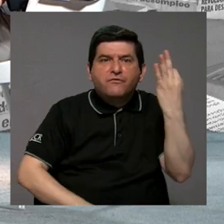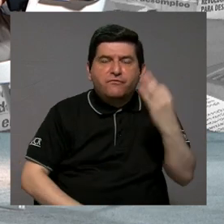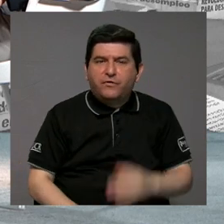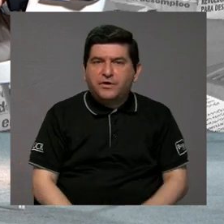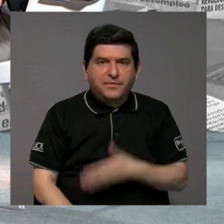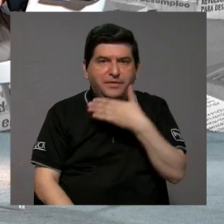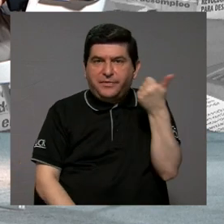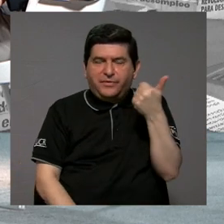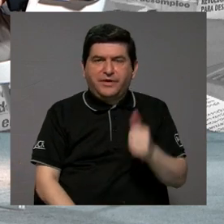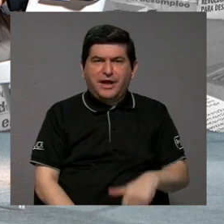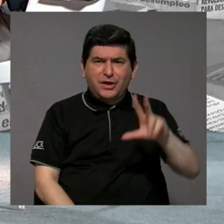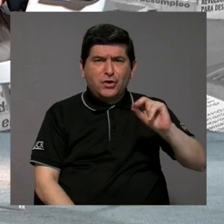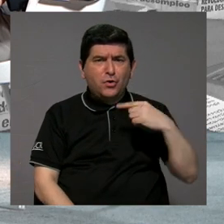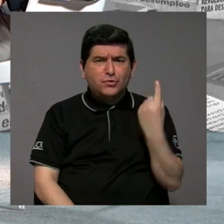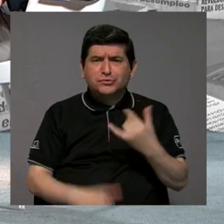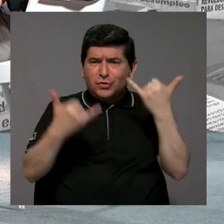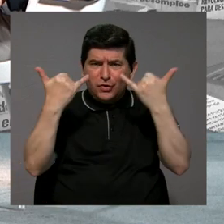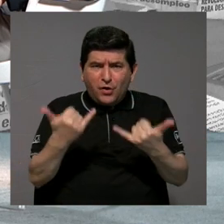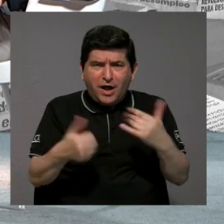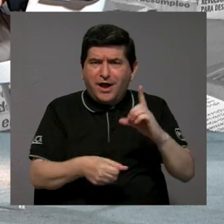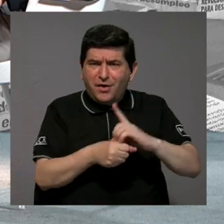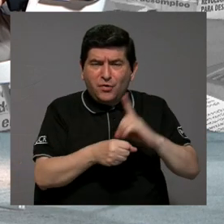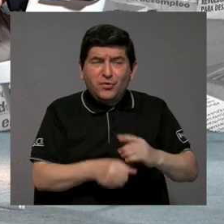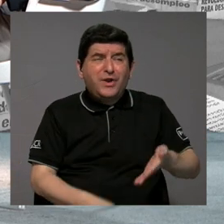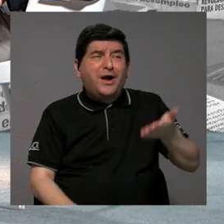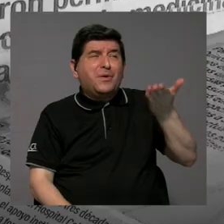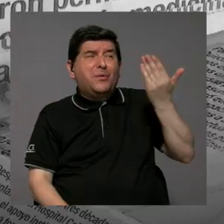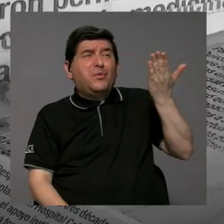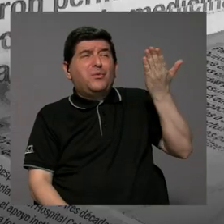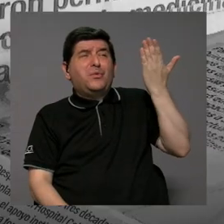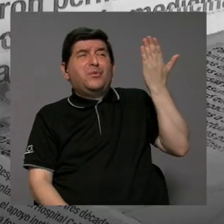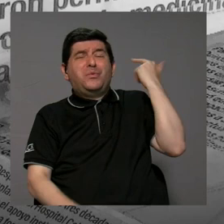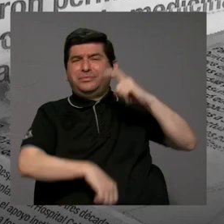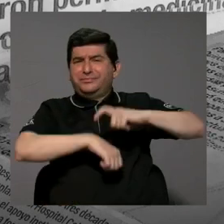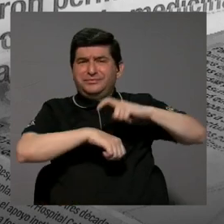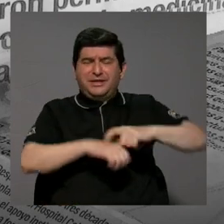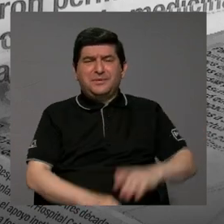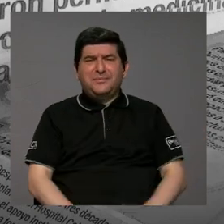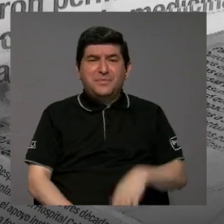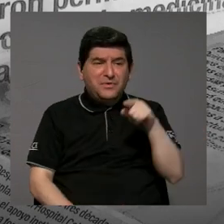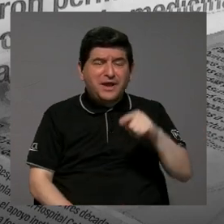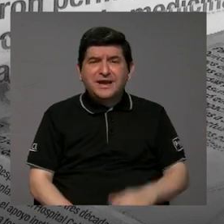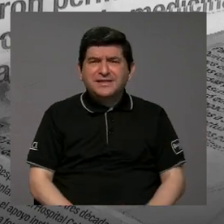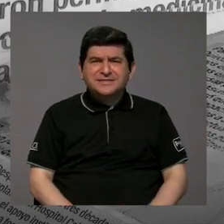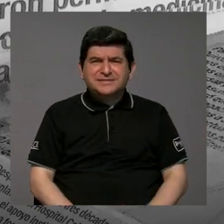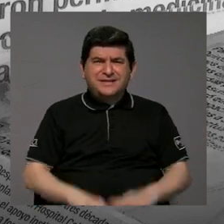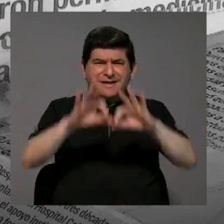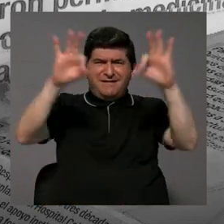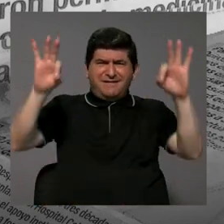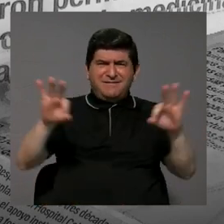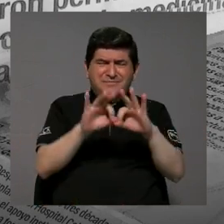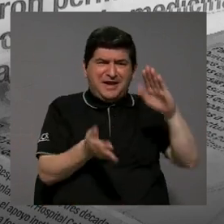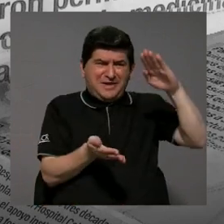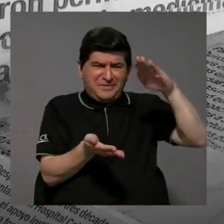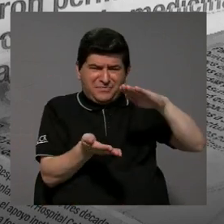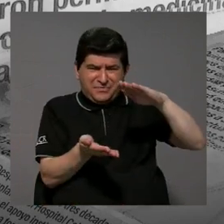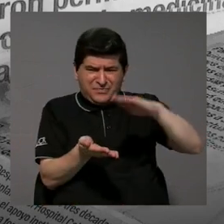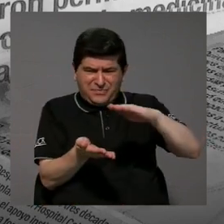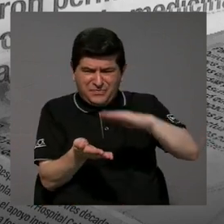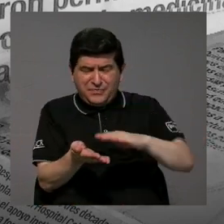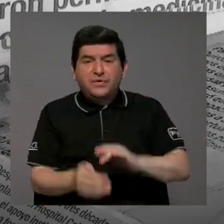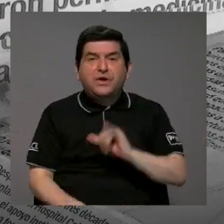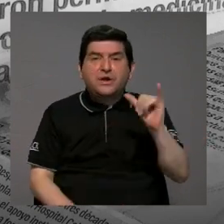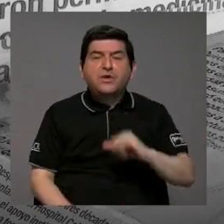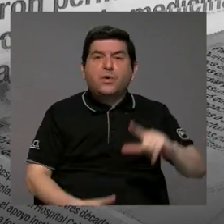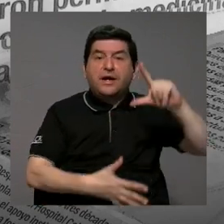legislatura, sino vienen de muchas legislaturas en donde va decayendo. Y también va decayendo a nivel